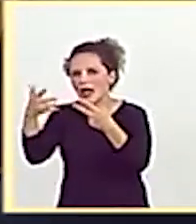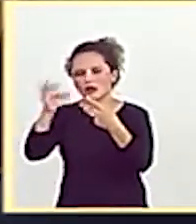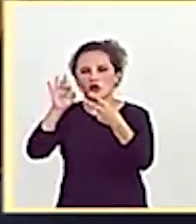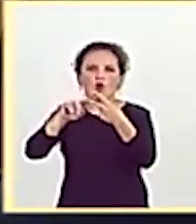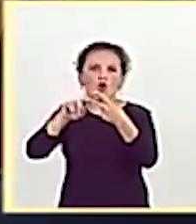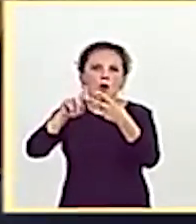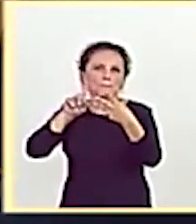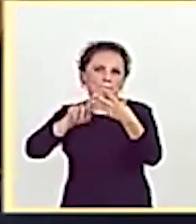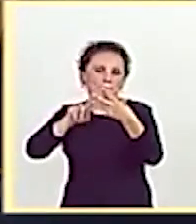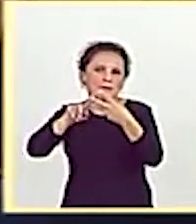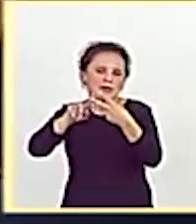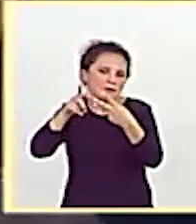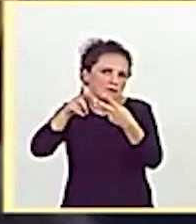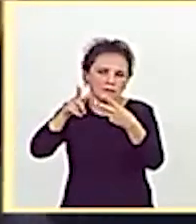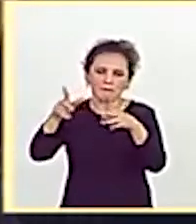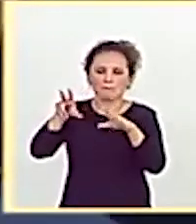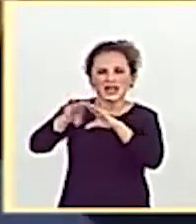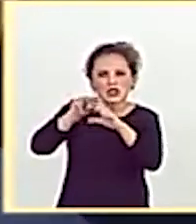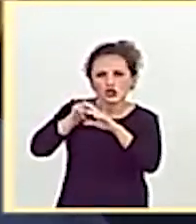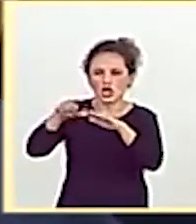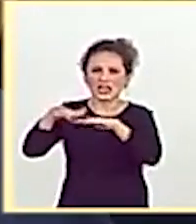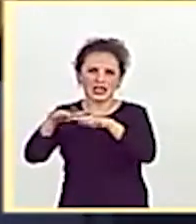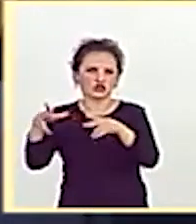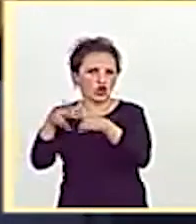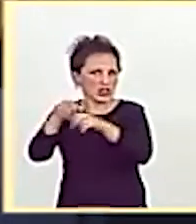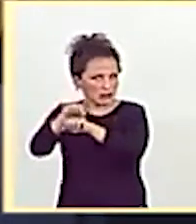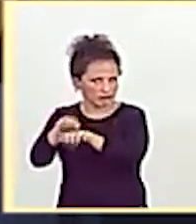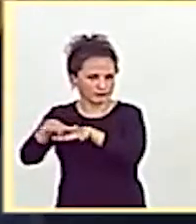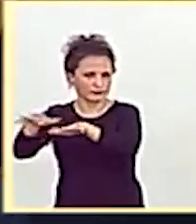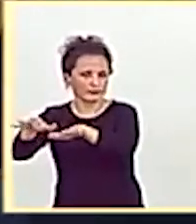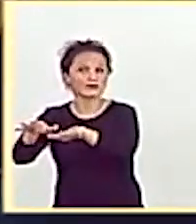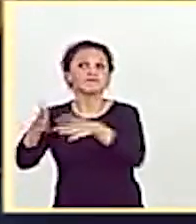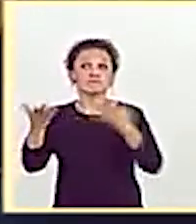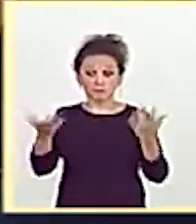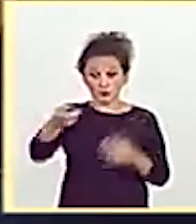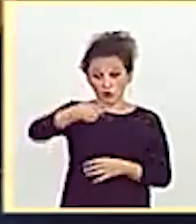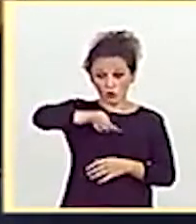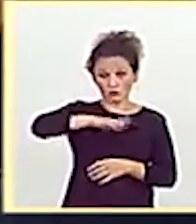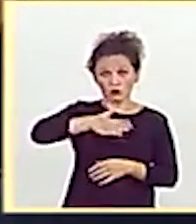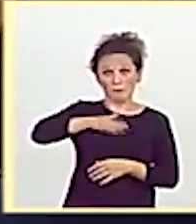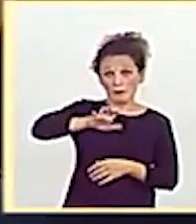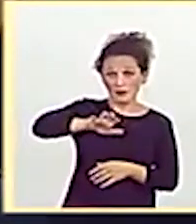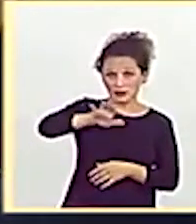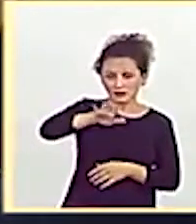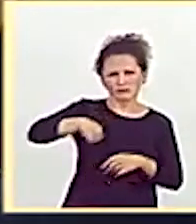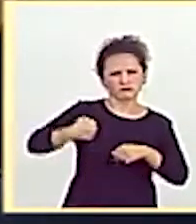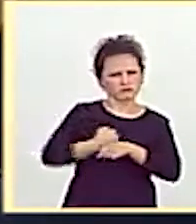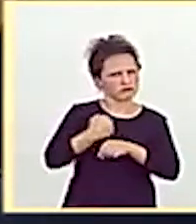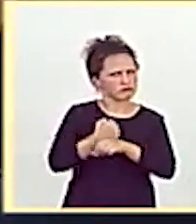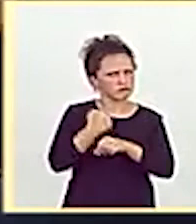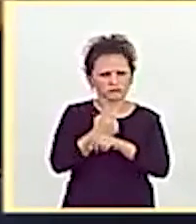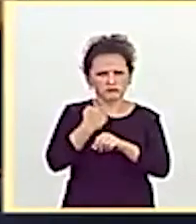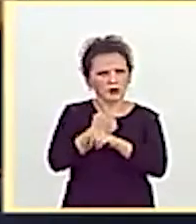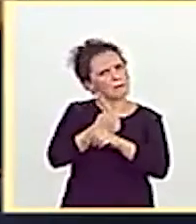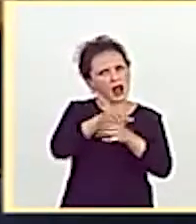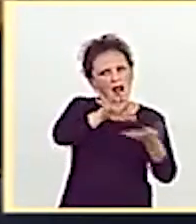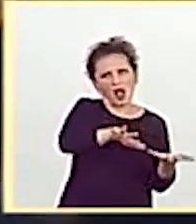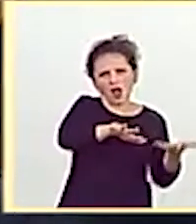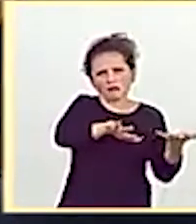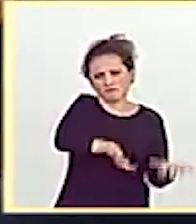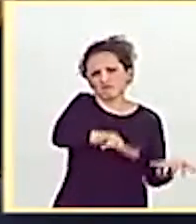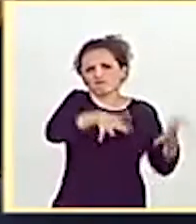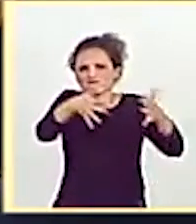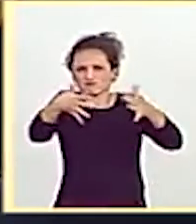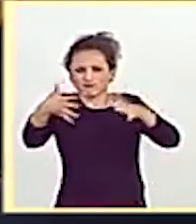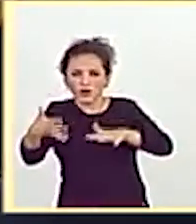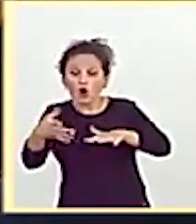contenidos audiovisuales en redes sociales, etc. En el caso de nuestro país, hemos estado trabajando intensamente en la transposición que se hará